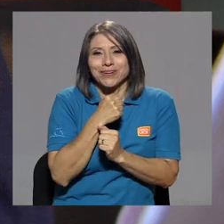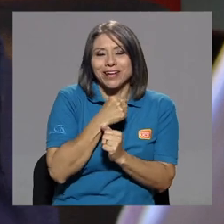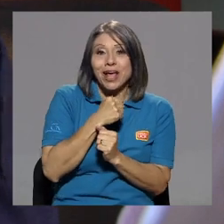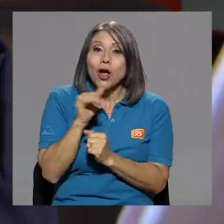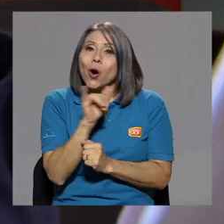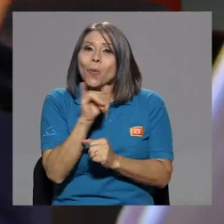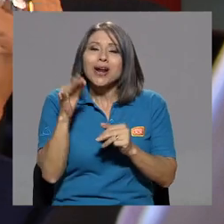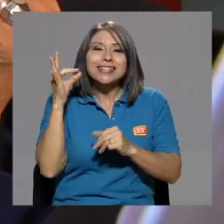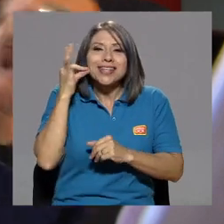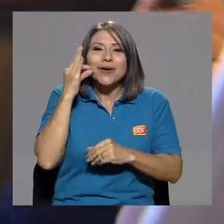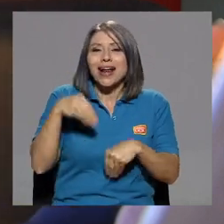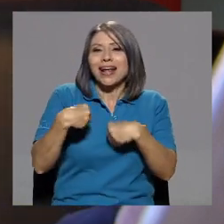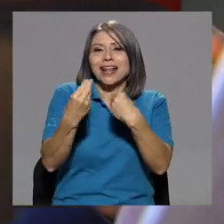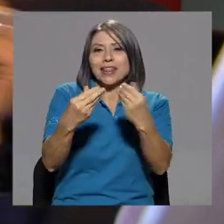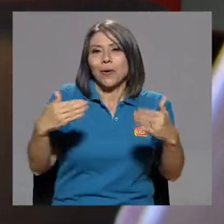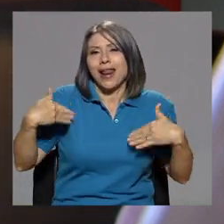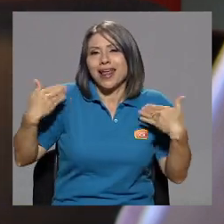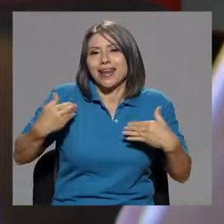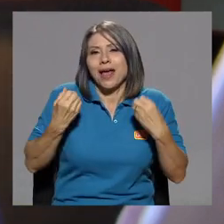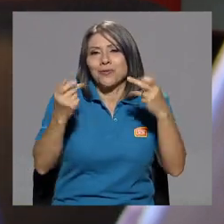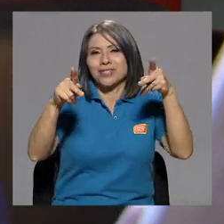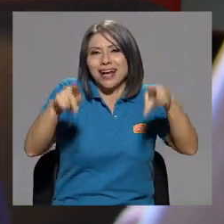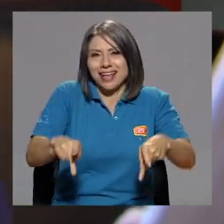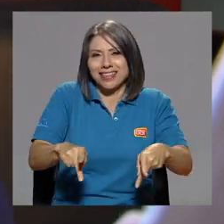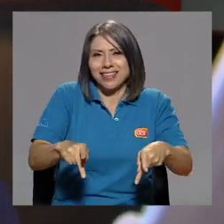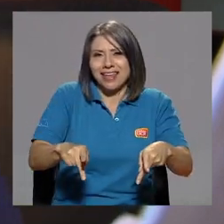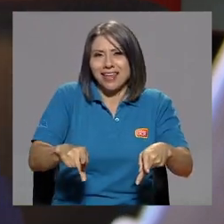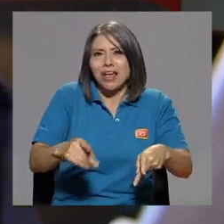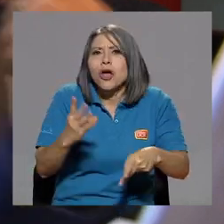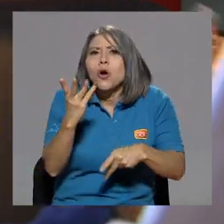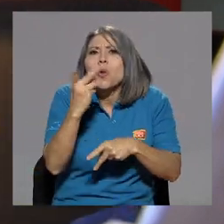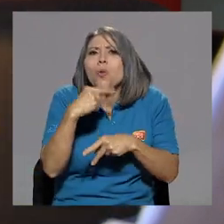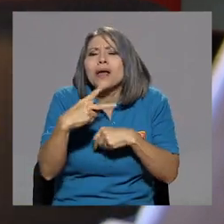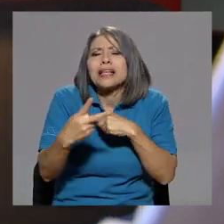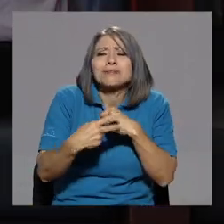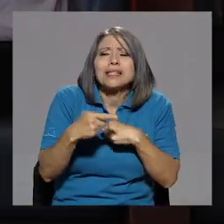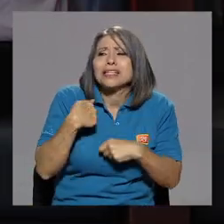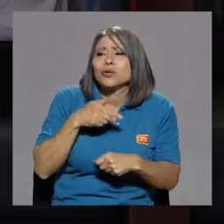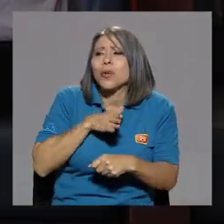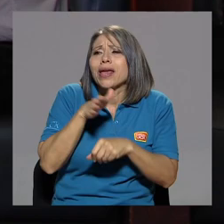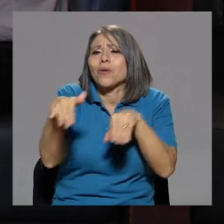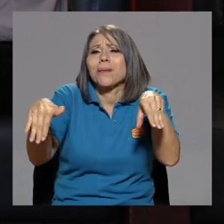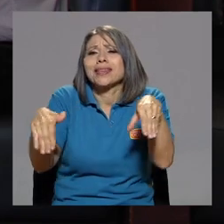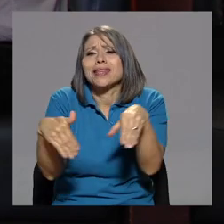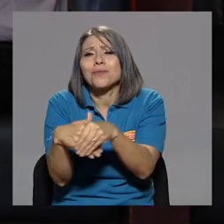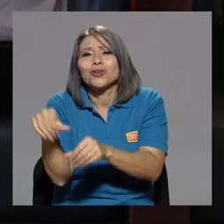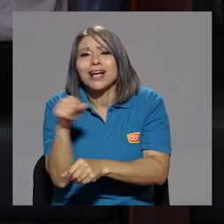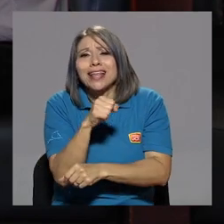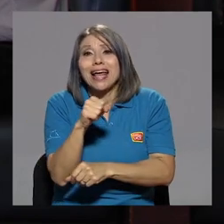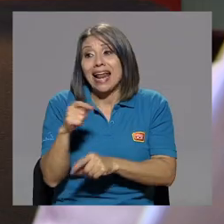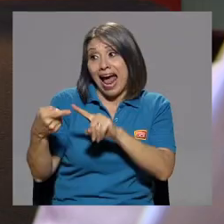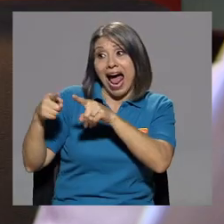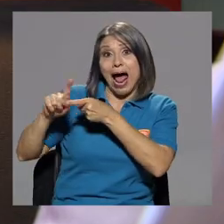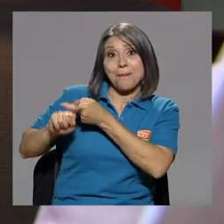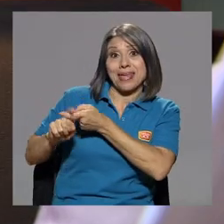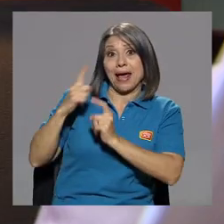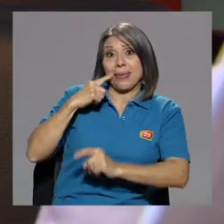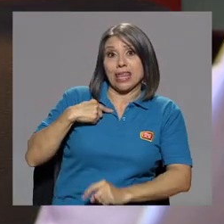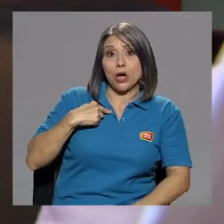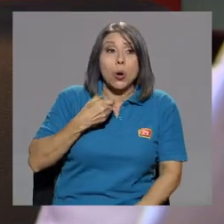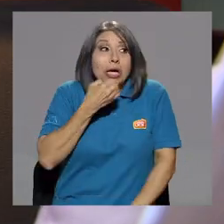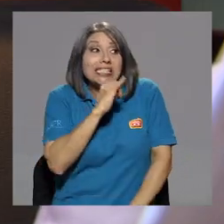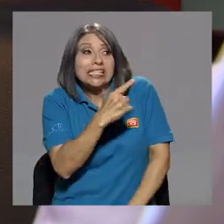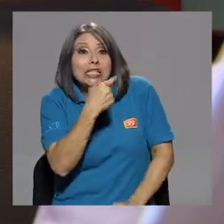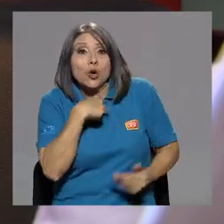dio a mucha gente alegría. ¿Cuántas veces he ido a cantar a matrimonios? Mi amiga me dice, si yo me muero,